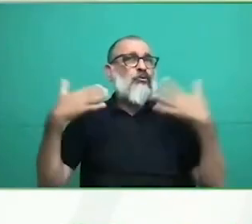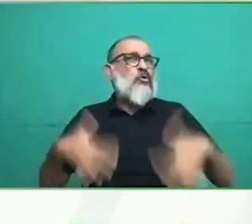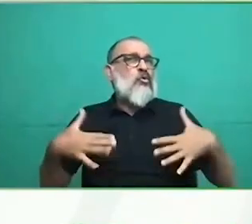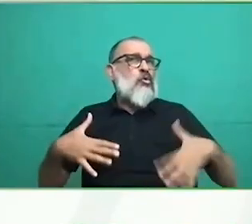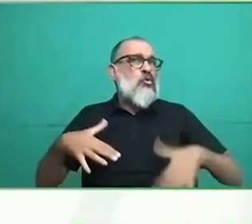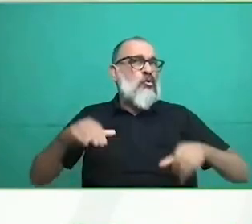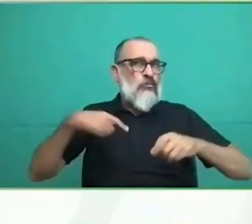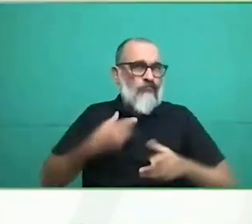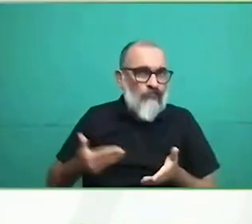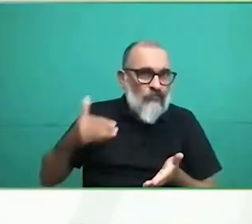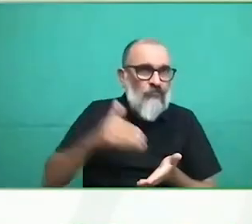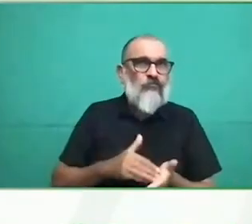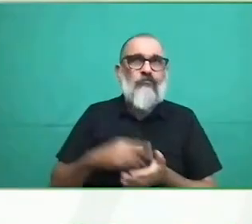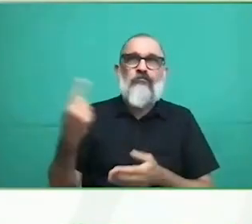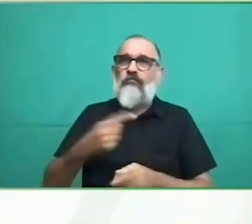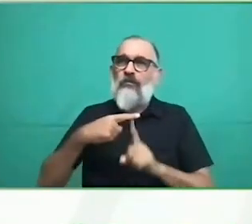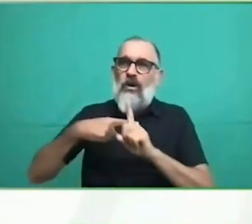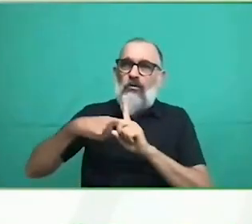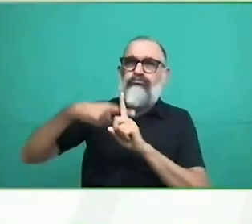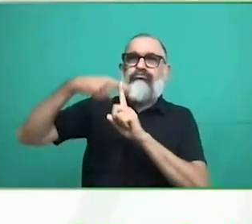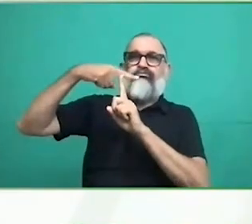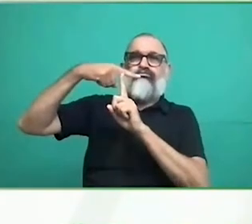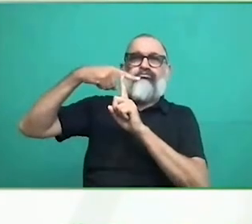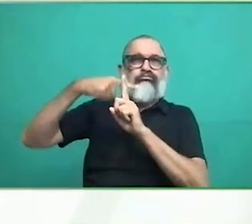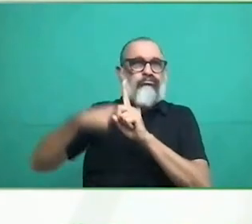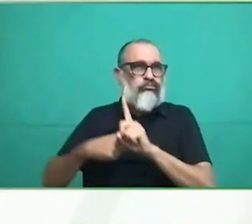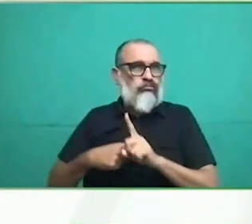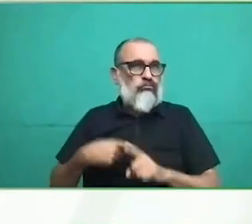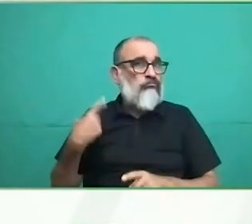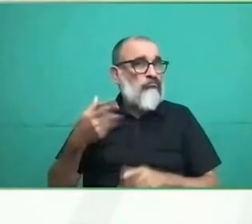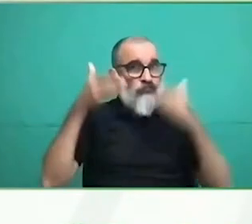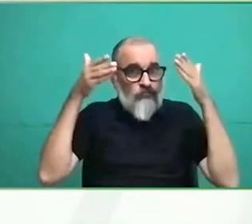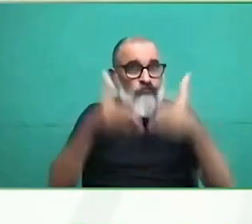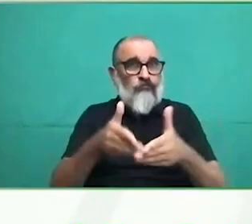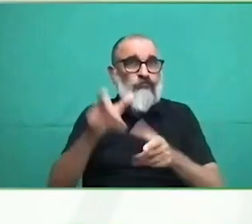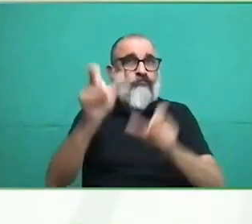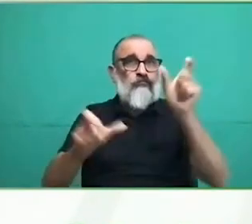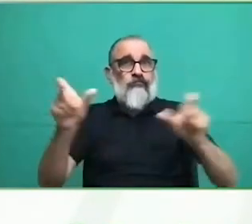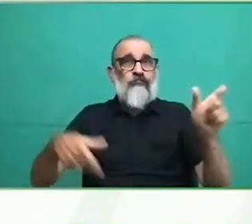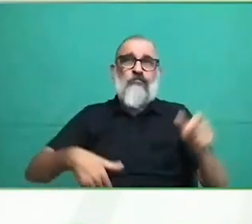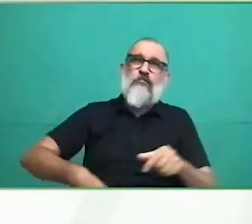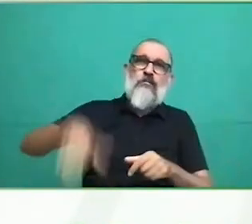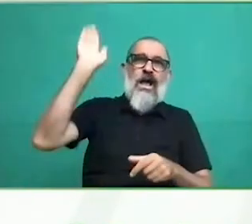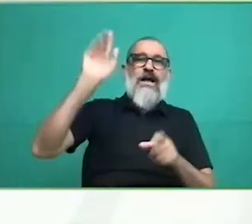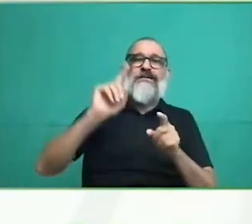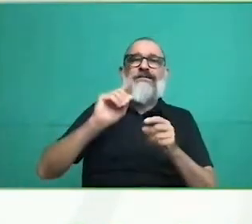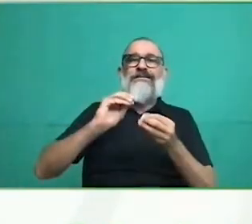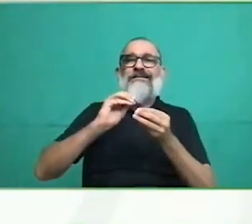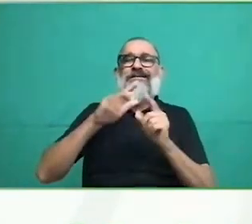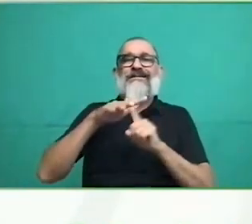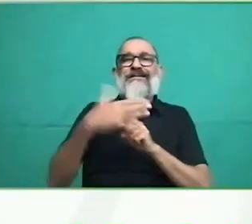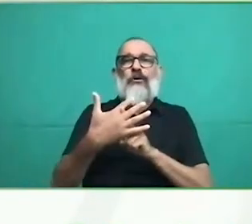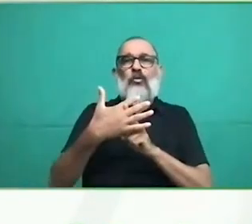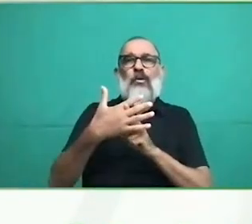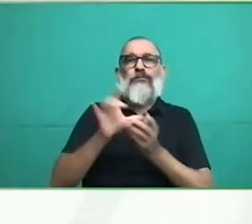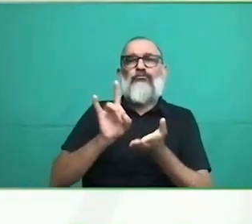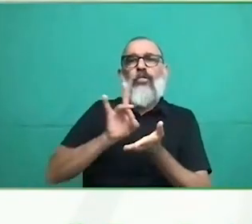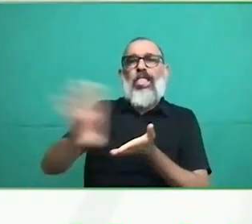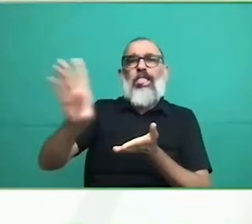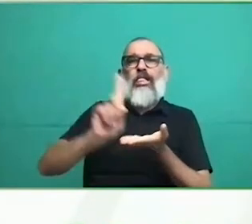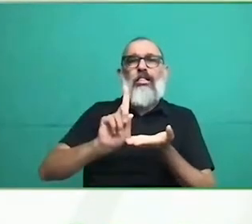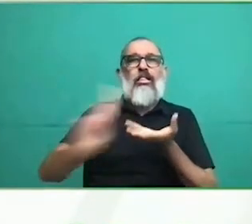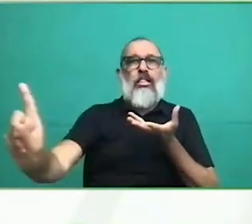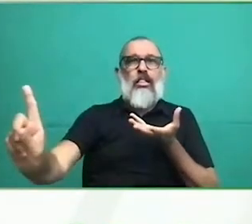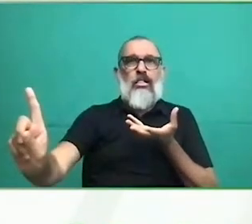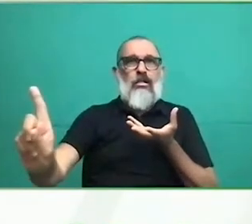influencia indebida, es entonces donde somos llamados a intervenir. Mucha gente también nos busca en base voluntaria. La mayoría